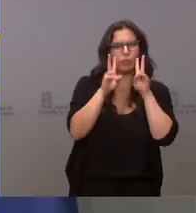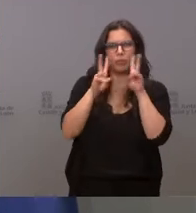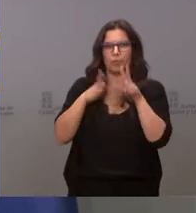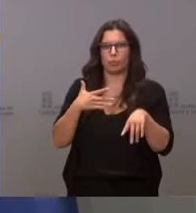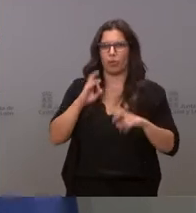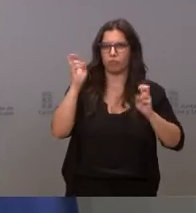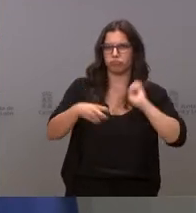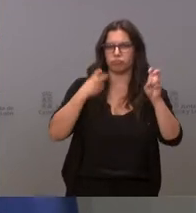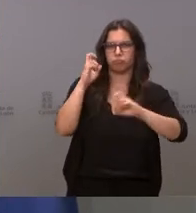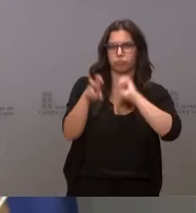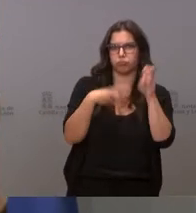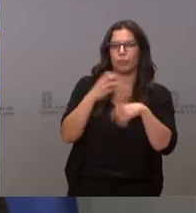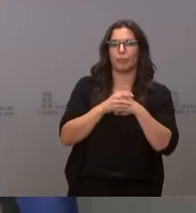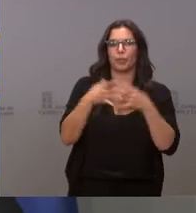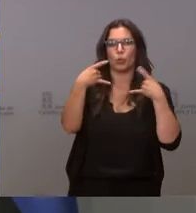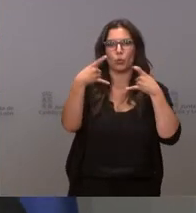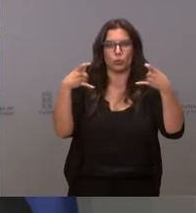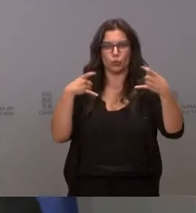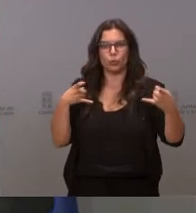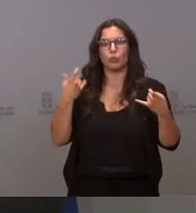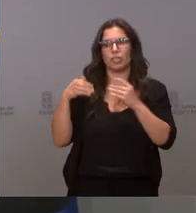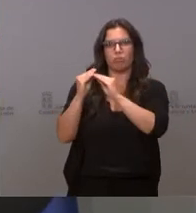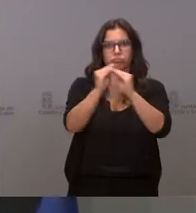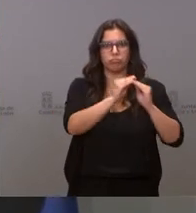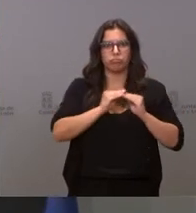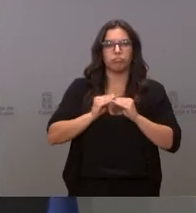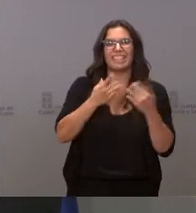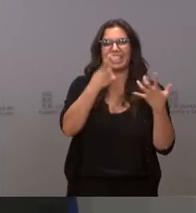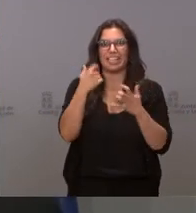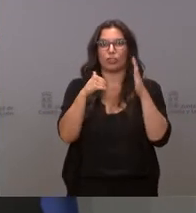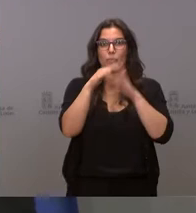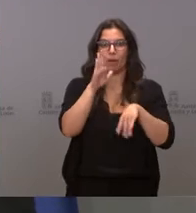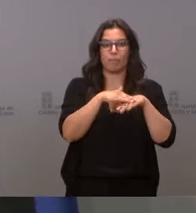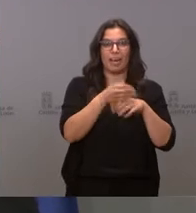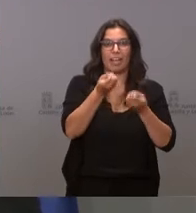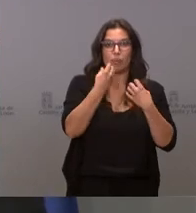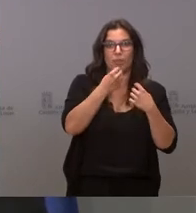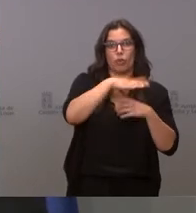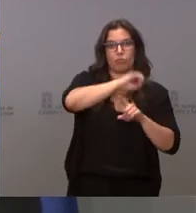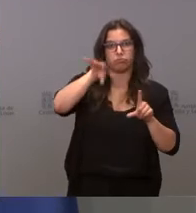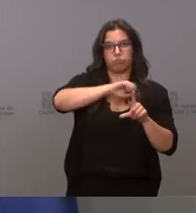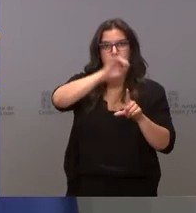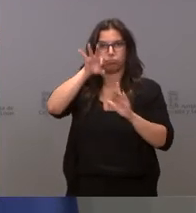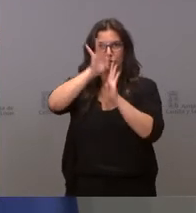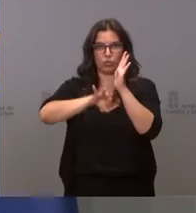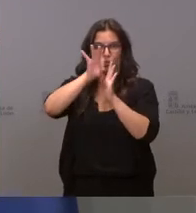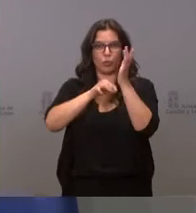de 600 sensores ya instalados que permiten el funcionamiento de este software.